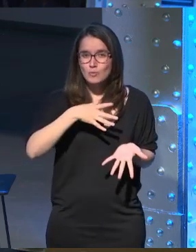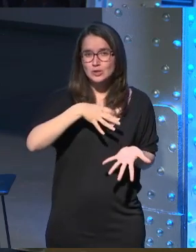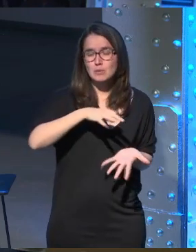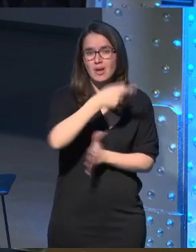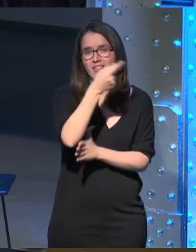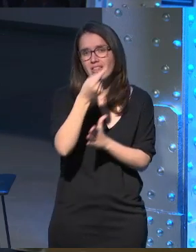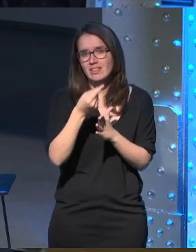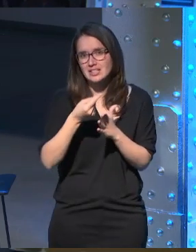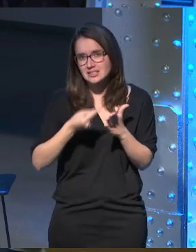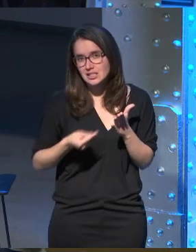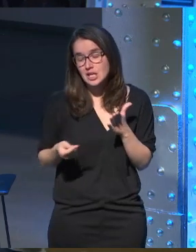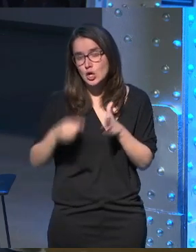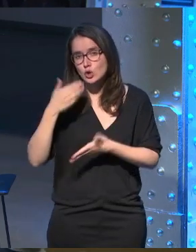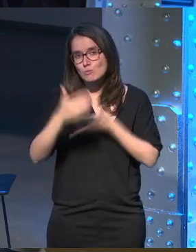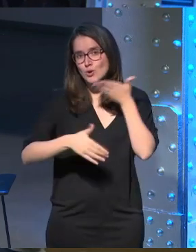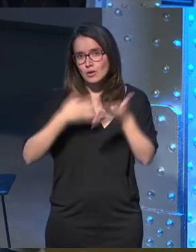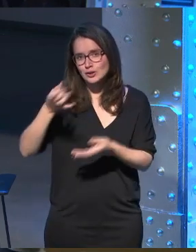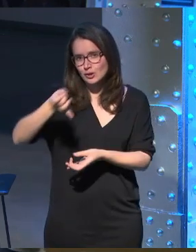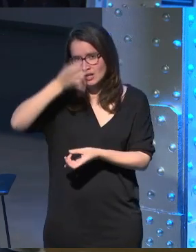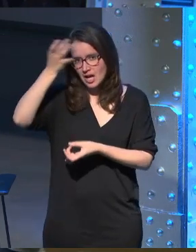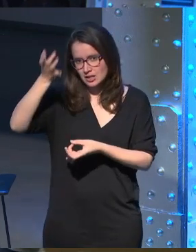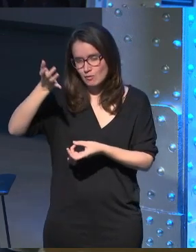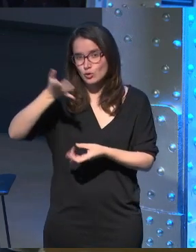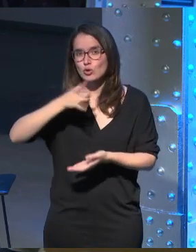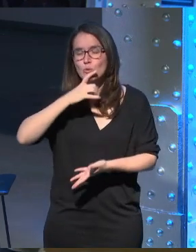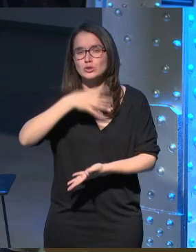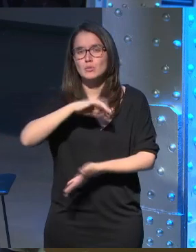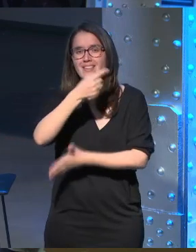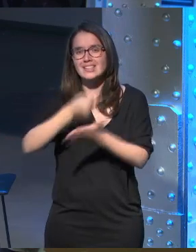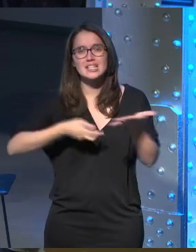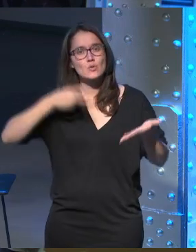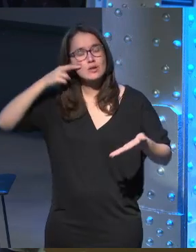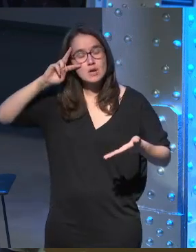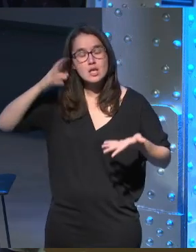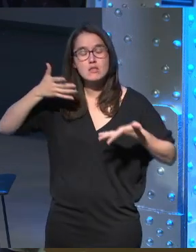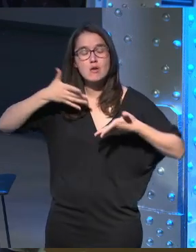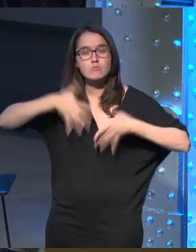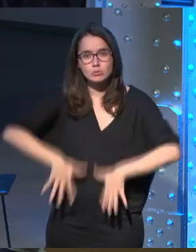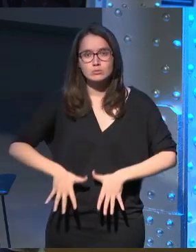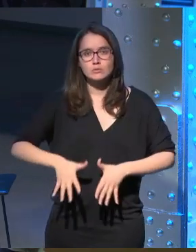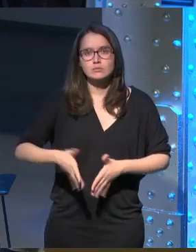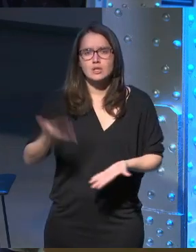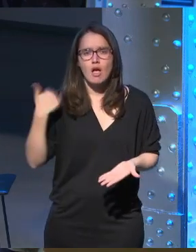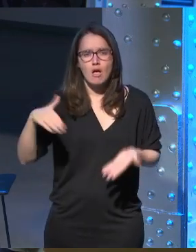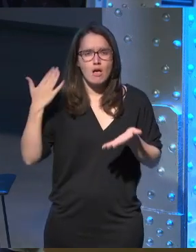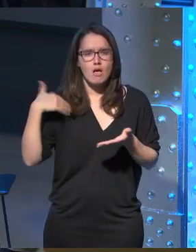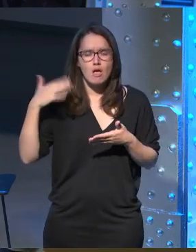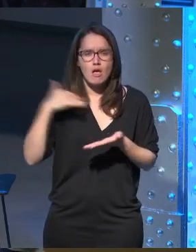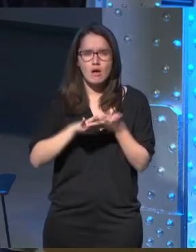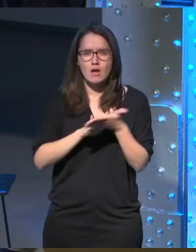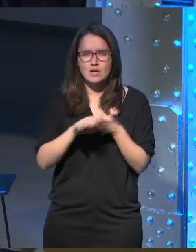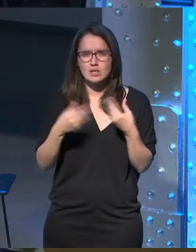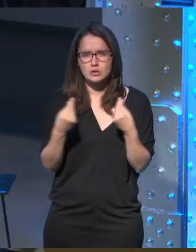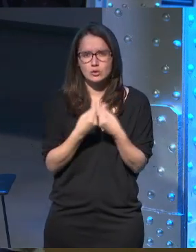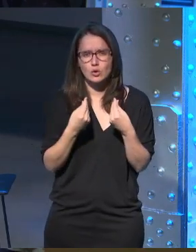diseñar estos procesos creativos como se puede diseñar una experiencia inmersiva y hace muchísimo tiempo que hablando